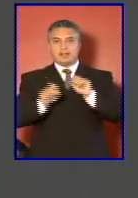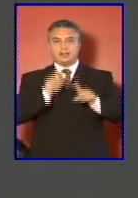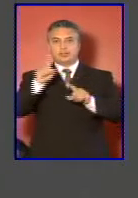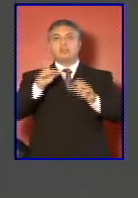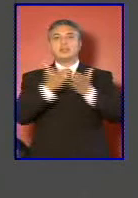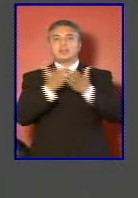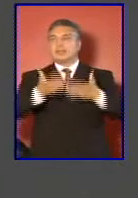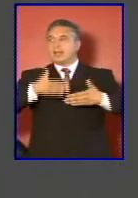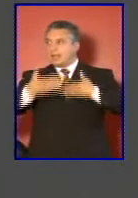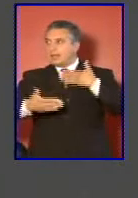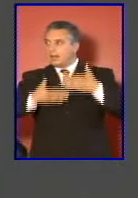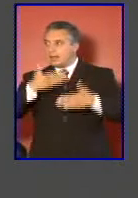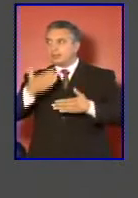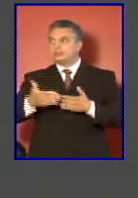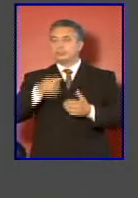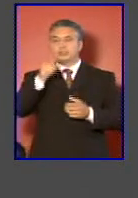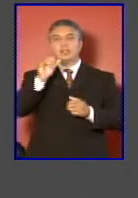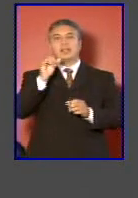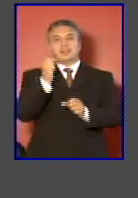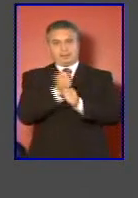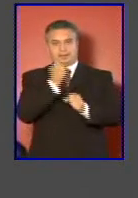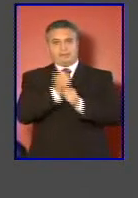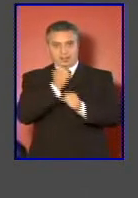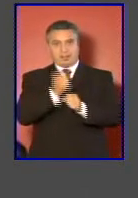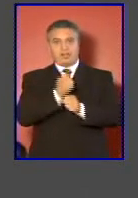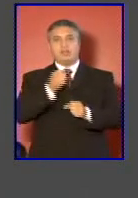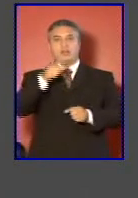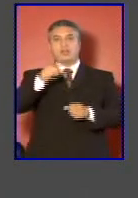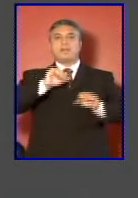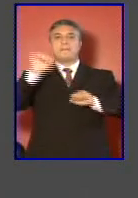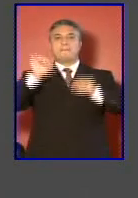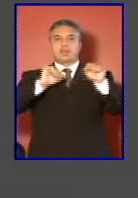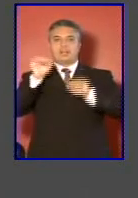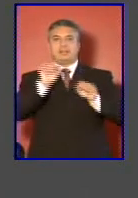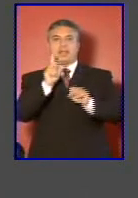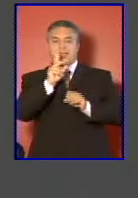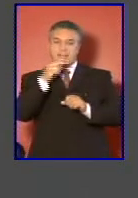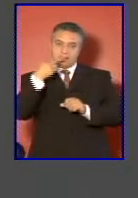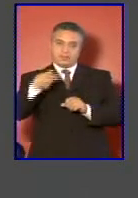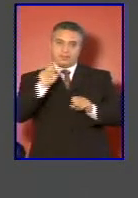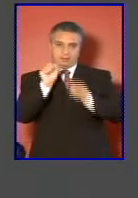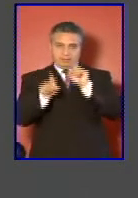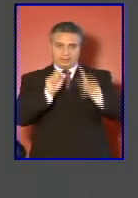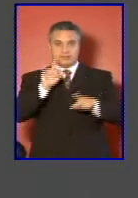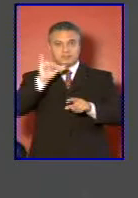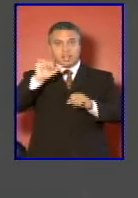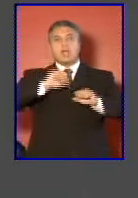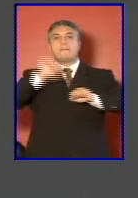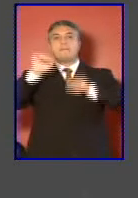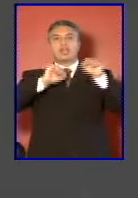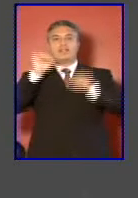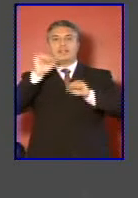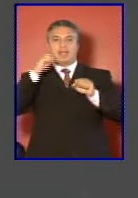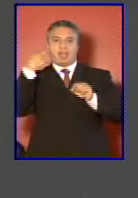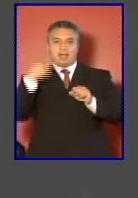generación y en la ejecución de las políticas de defensa y de la política militar.